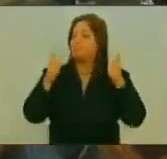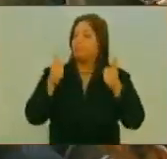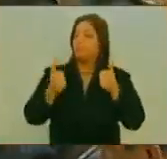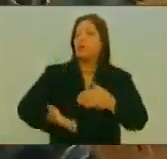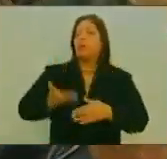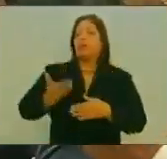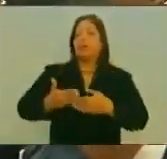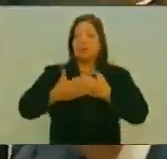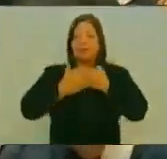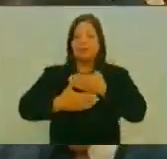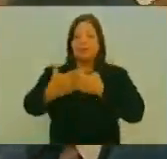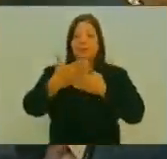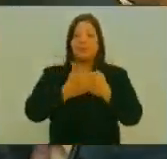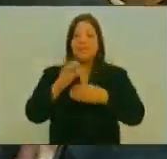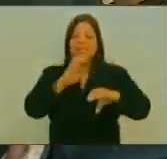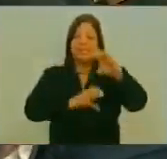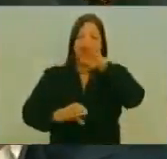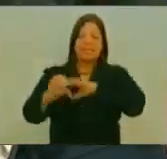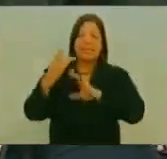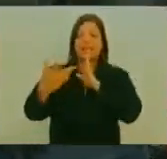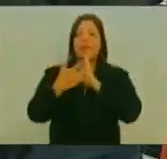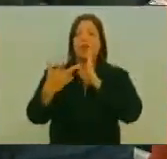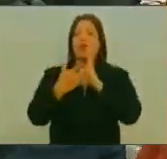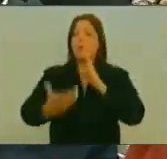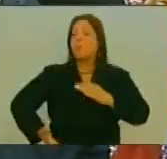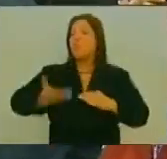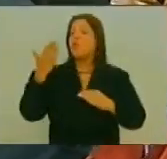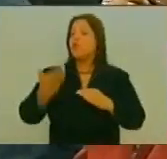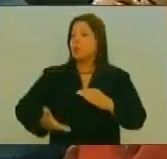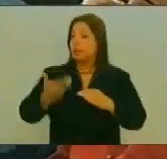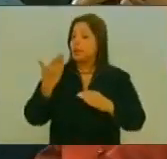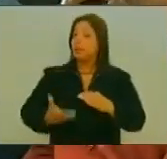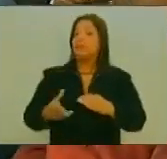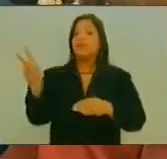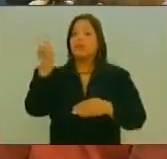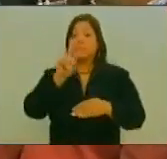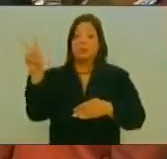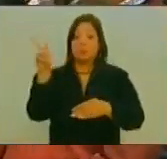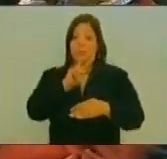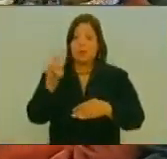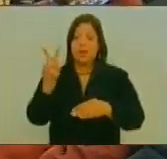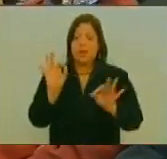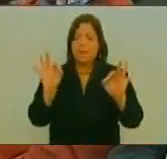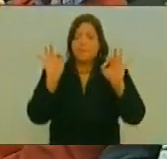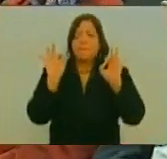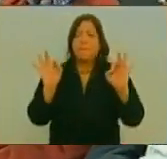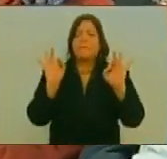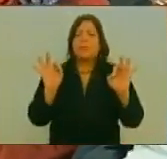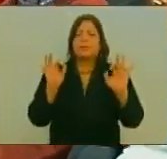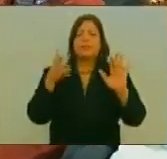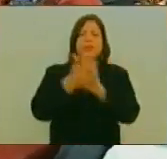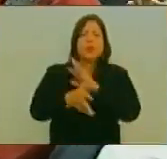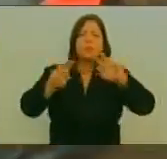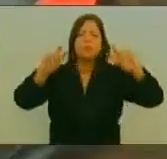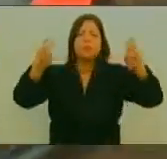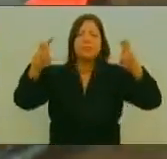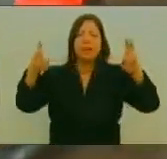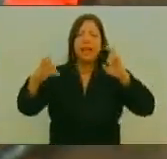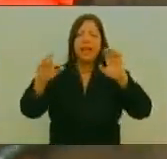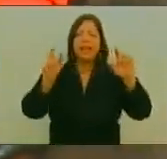Grandes Avances En Materia De Ciencia Y Tecnología Que Ha Alcanzado Nuestro País En Especial En Cuanto A Las